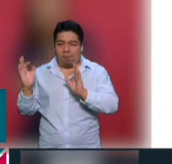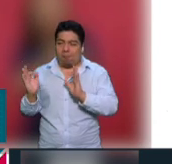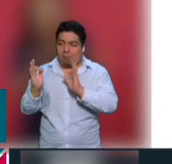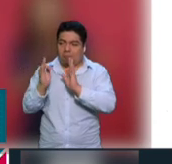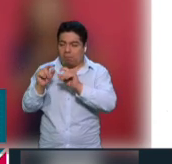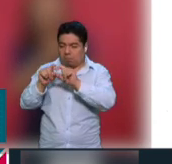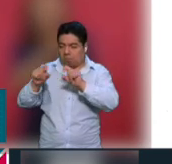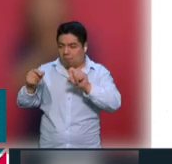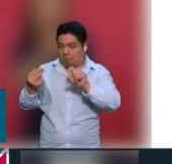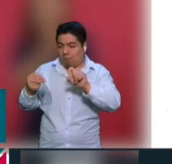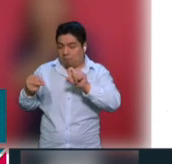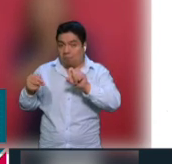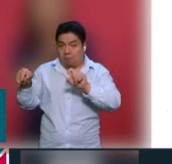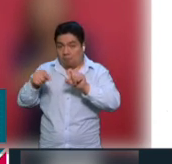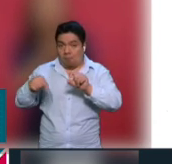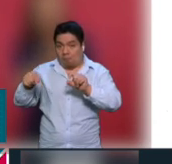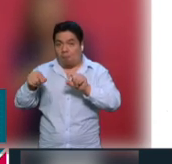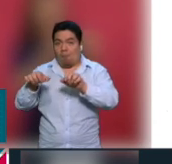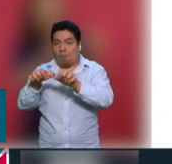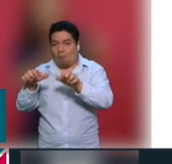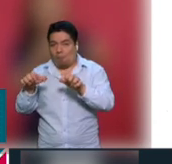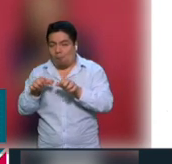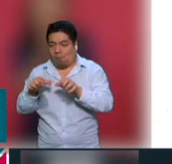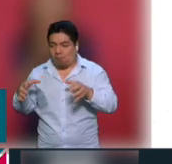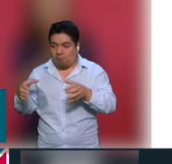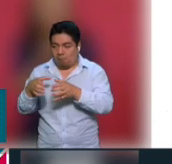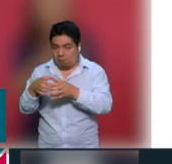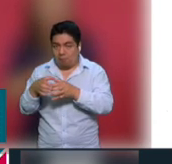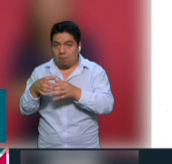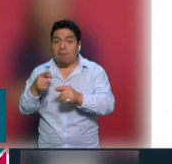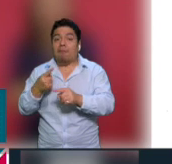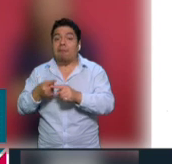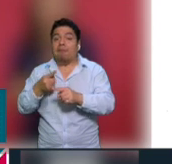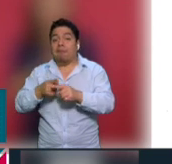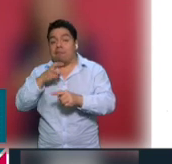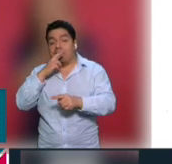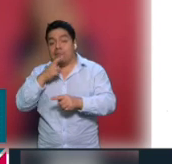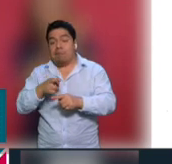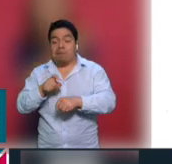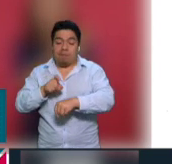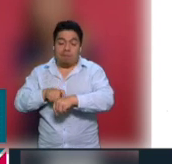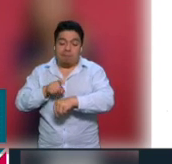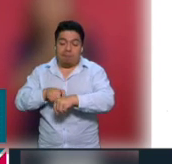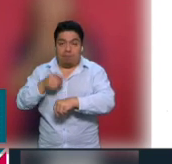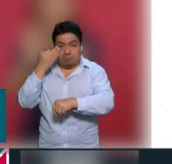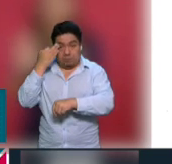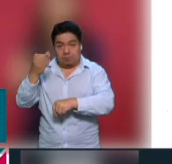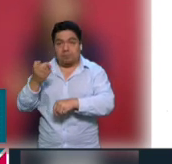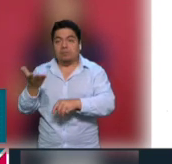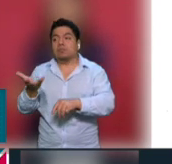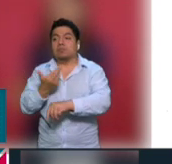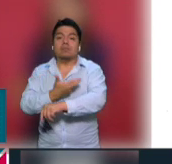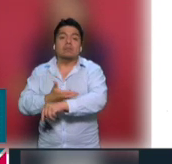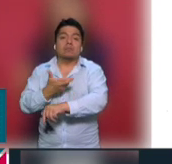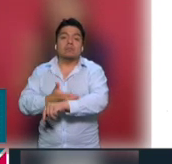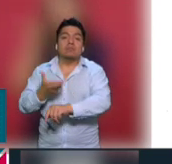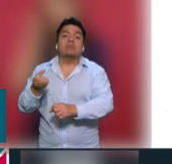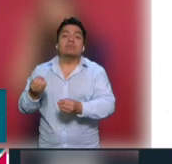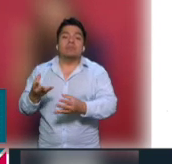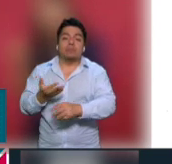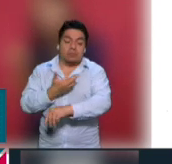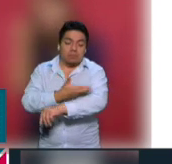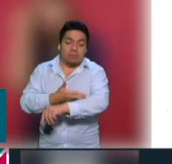el nombre, del tribunal colegiado de apelación, quien comentó que el tiempo para resolver el recurso de